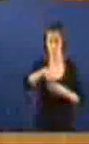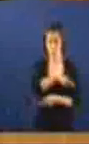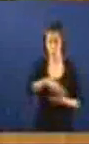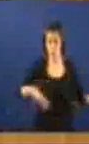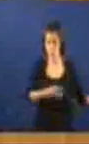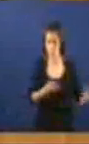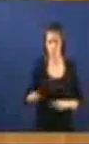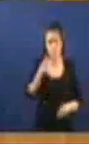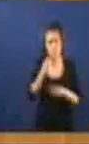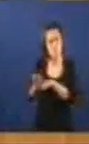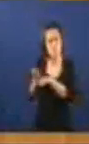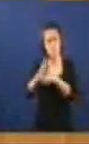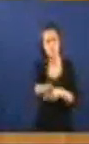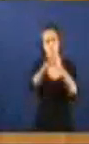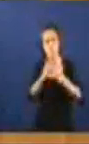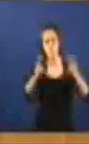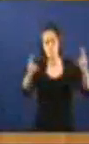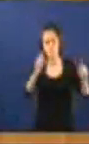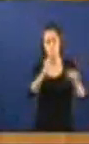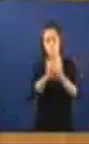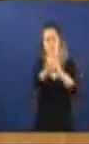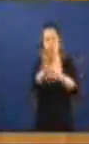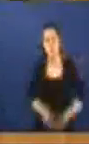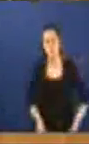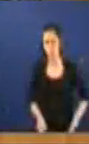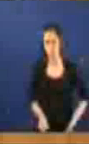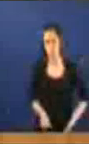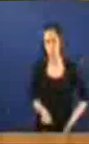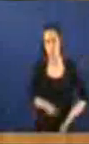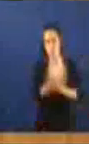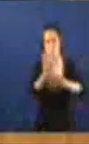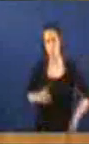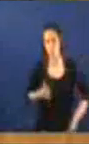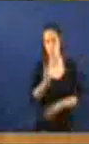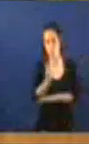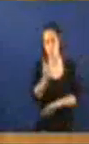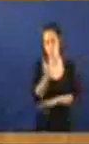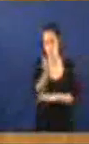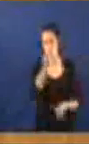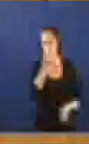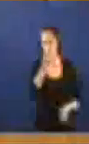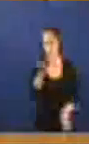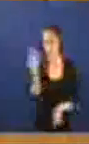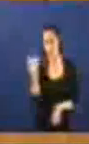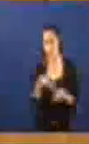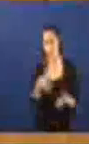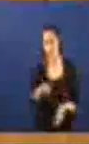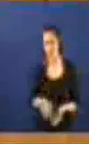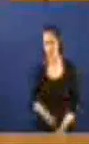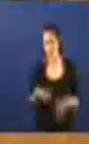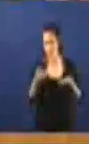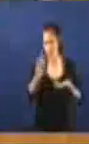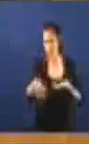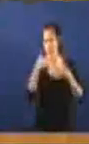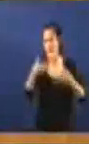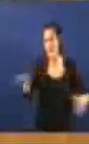Para a presentación pública Da resolución Institucional Da aclaración institucional Que aquí se aprobou E quero agradecer Do